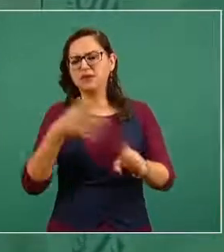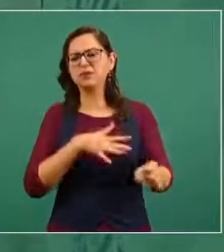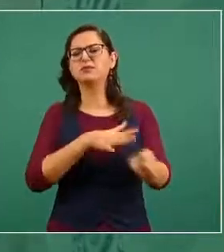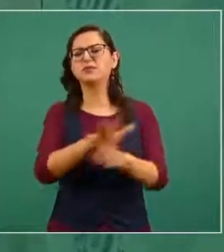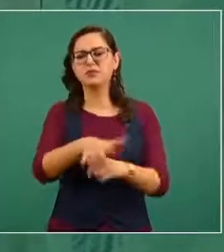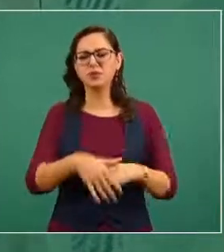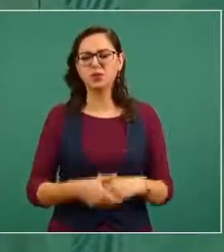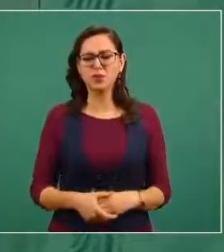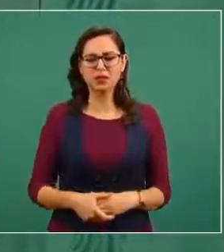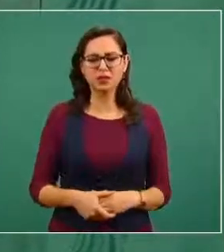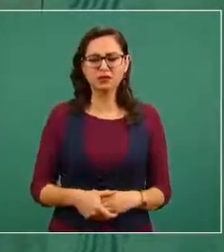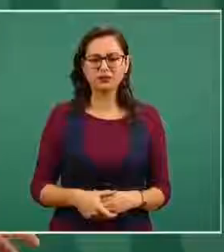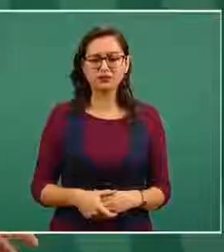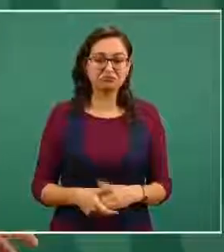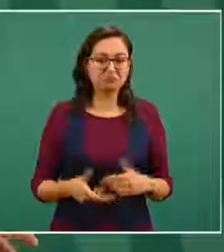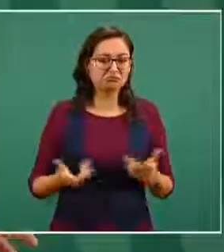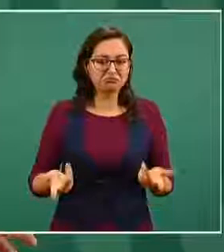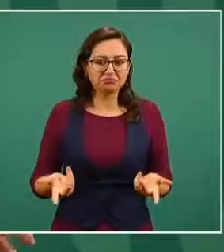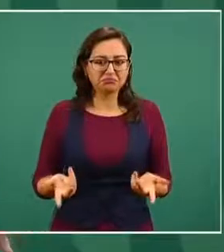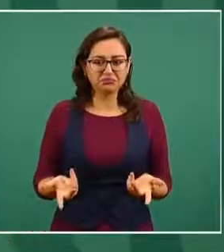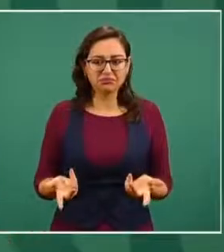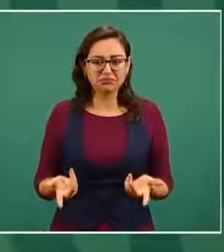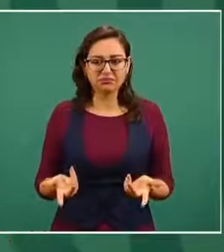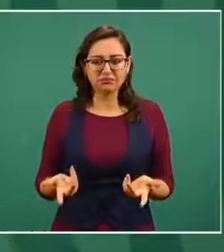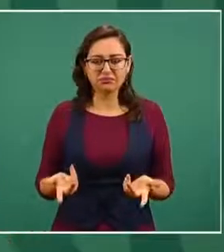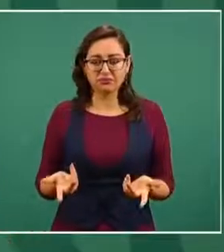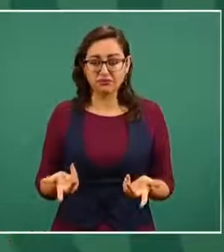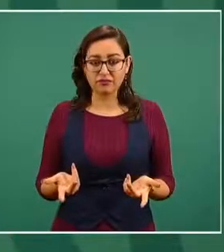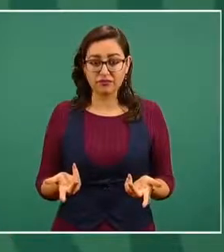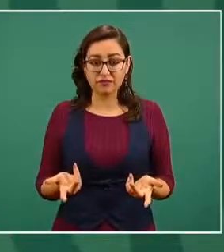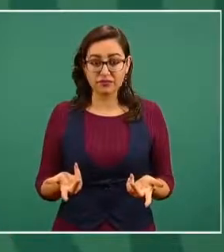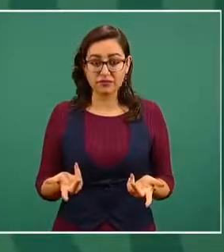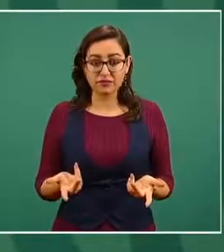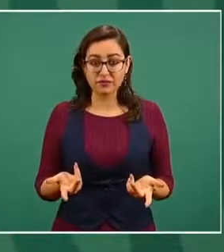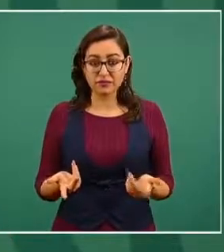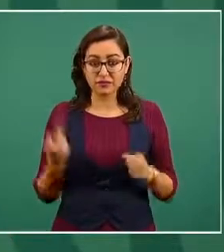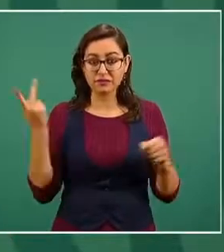qué cosa era lo que se pretendía debilitar